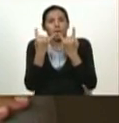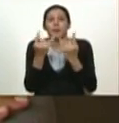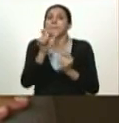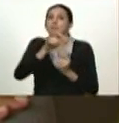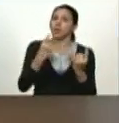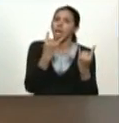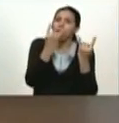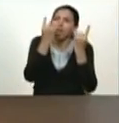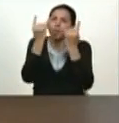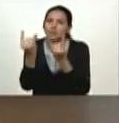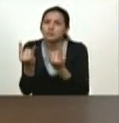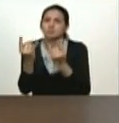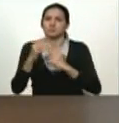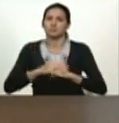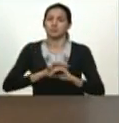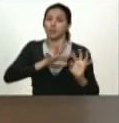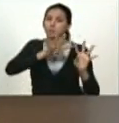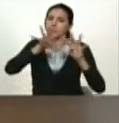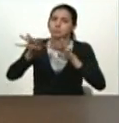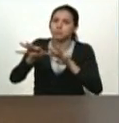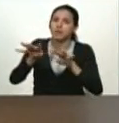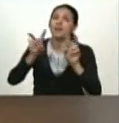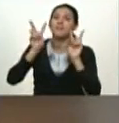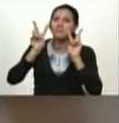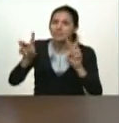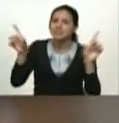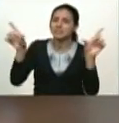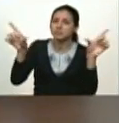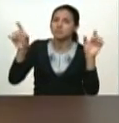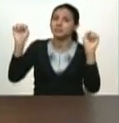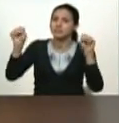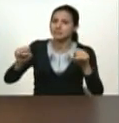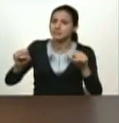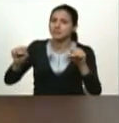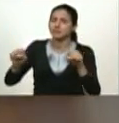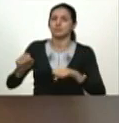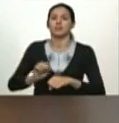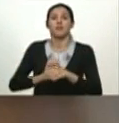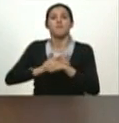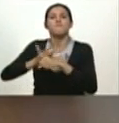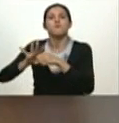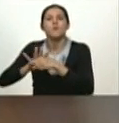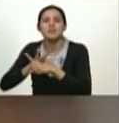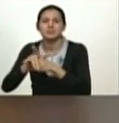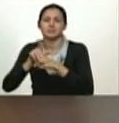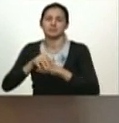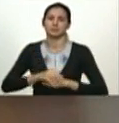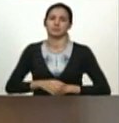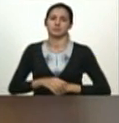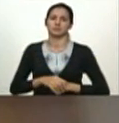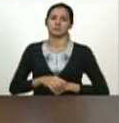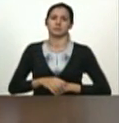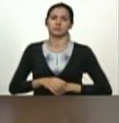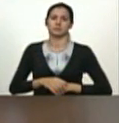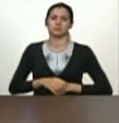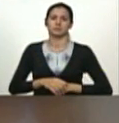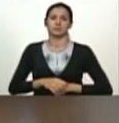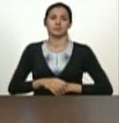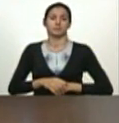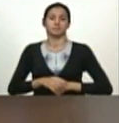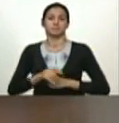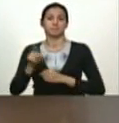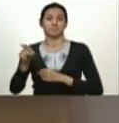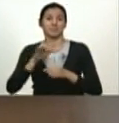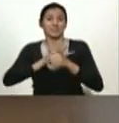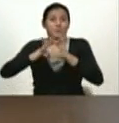medios públicos con público y que seamos capaces de influenciar los medios de la burguesía también para neutralizarlo porque ahora están